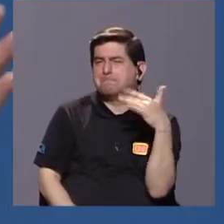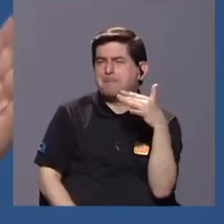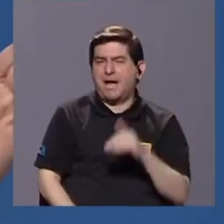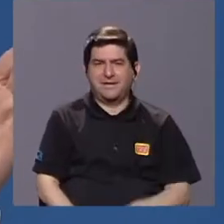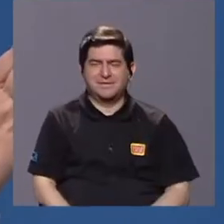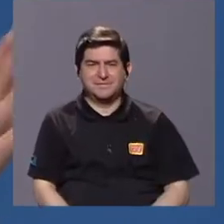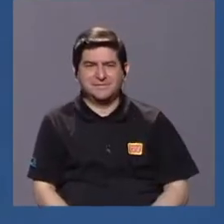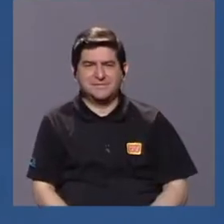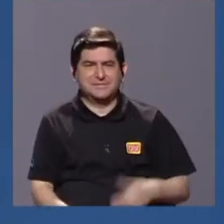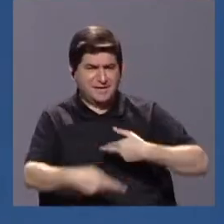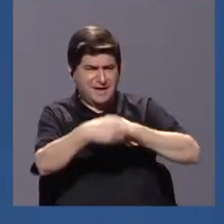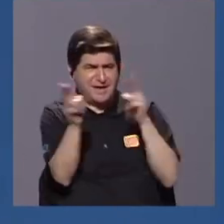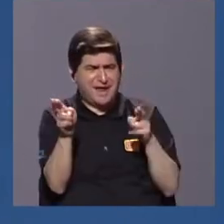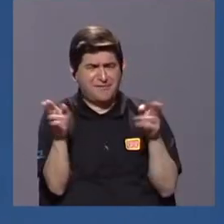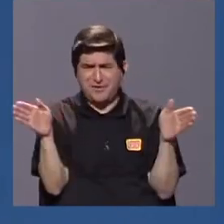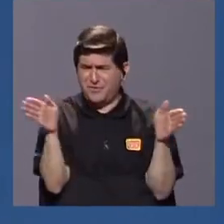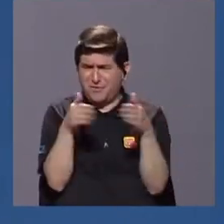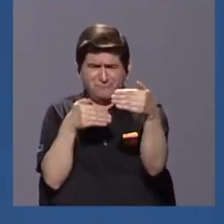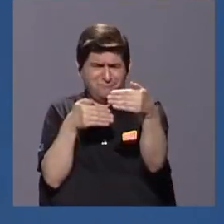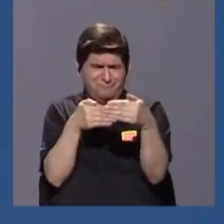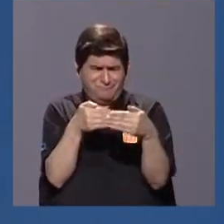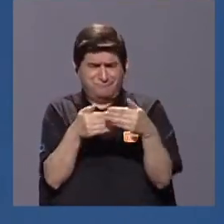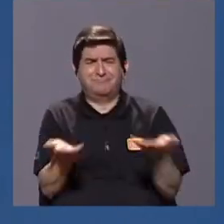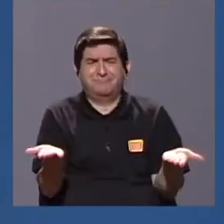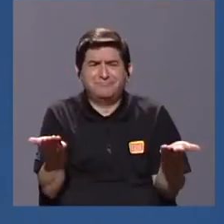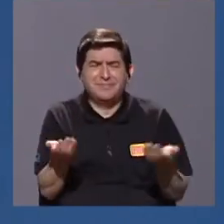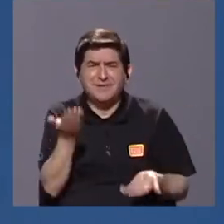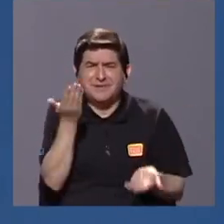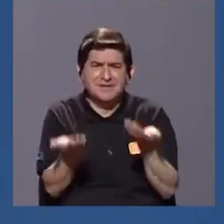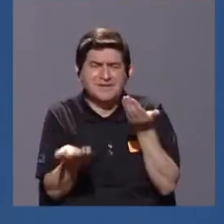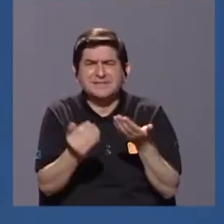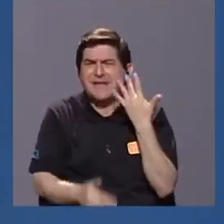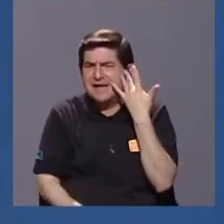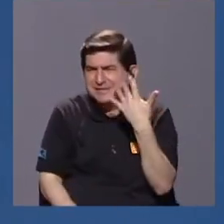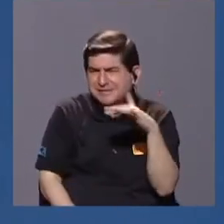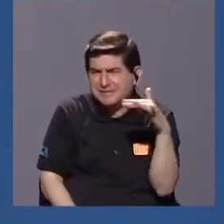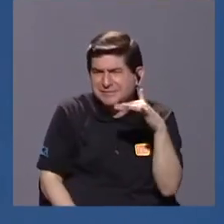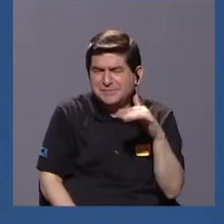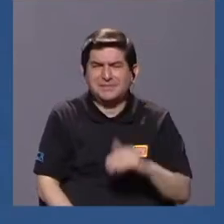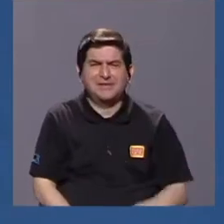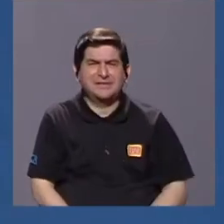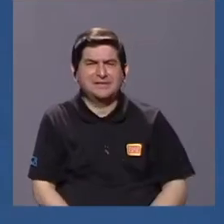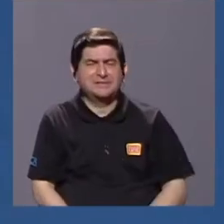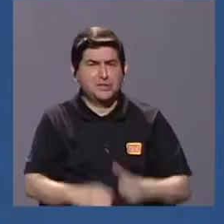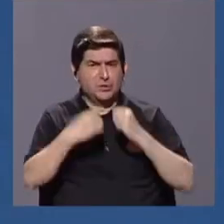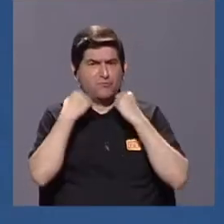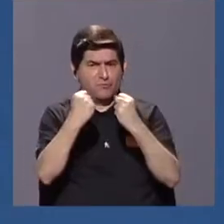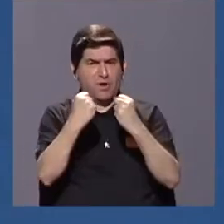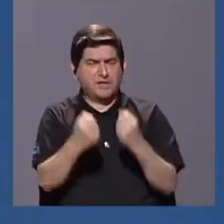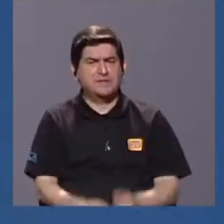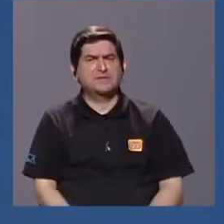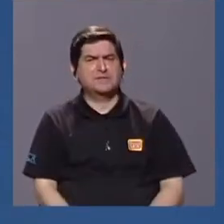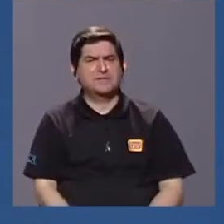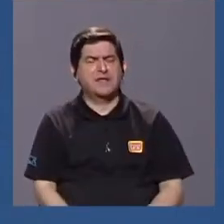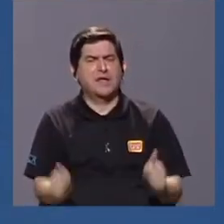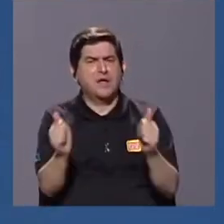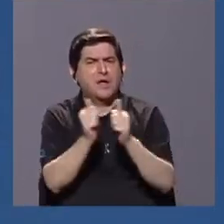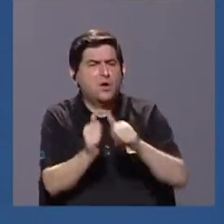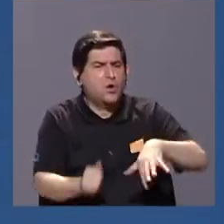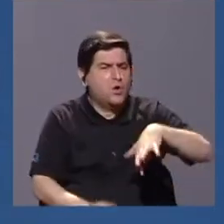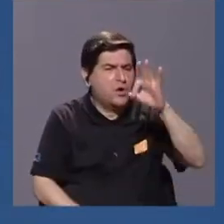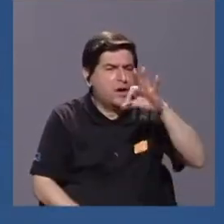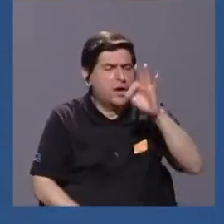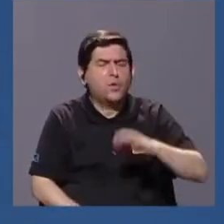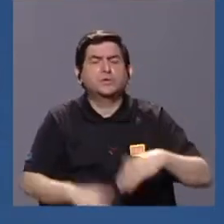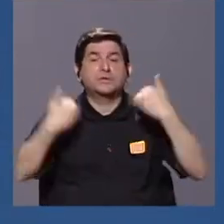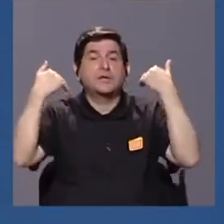porque la región es bastante corta, la que estamos amplificando, tiene una similitud muy fuerte con lo que se encuentra en